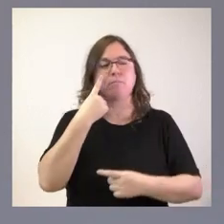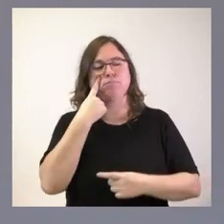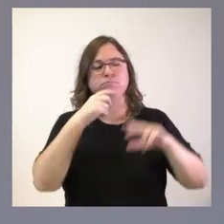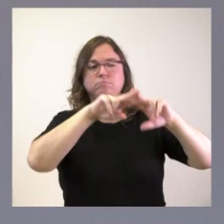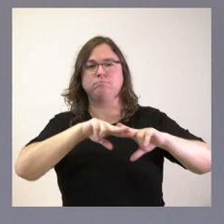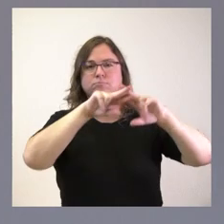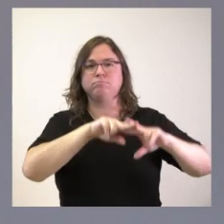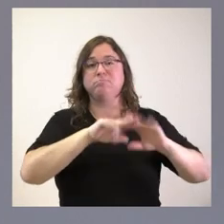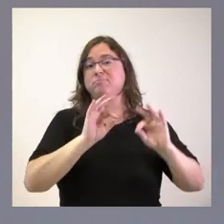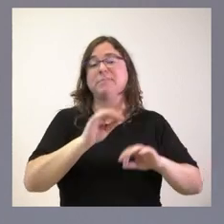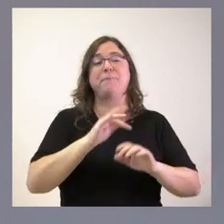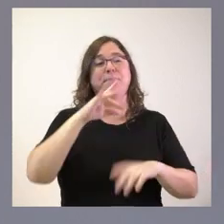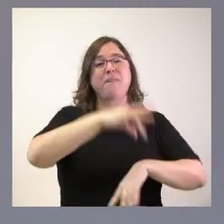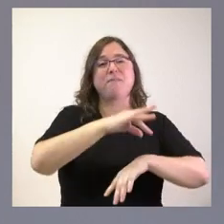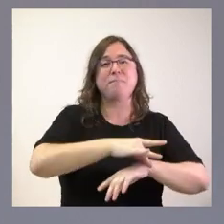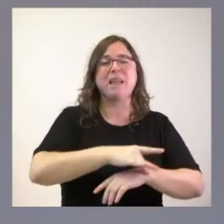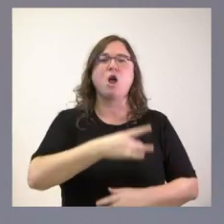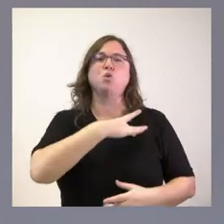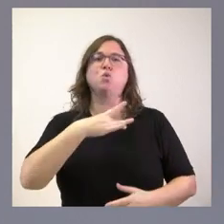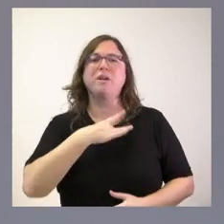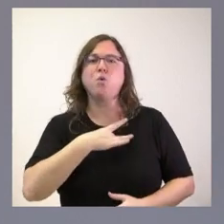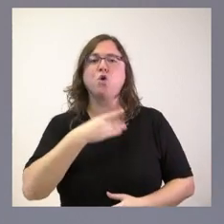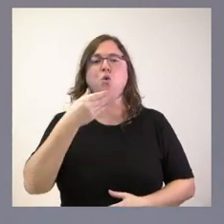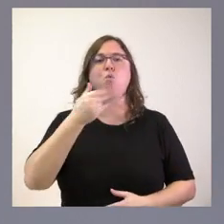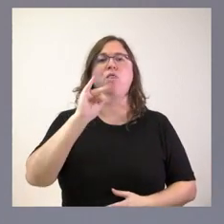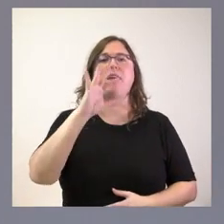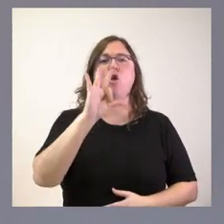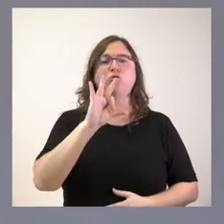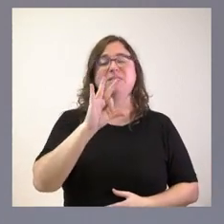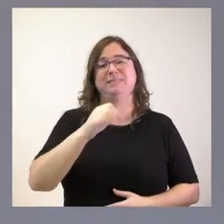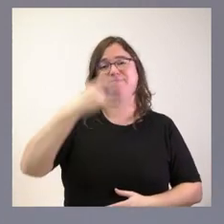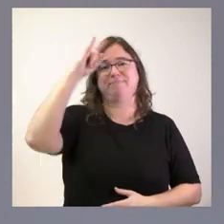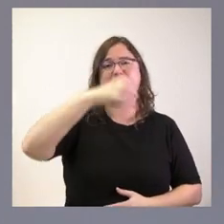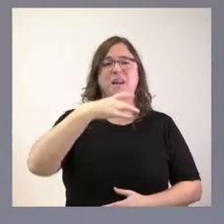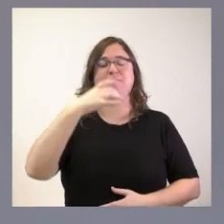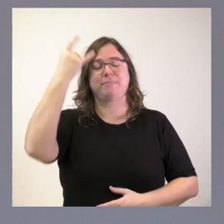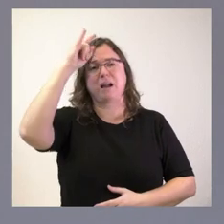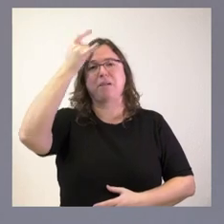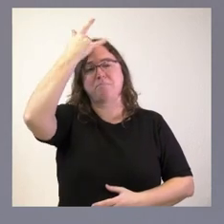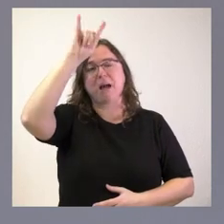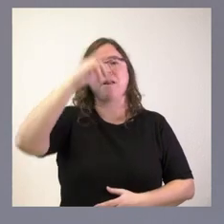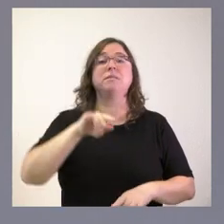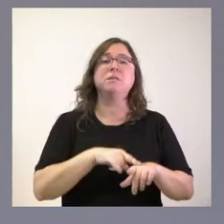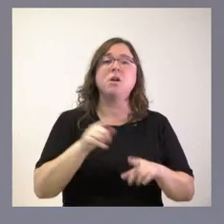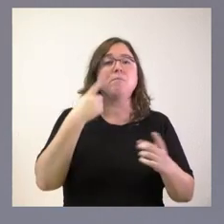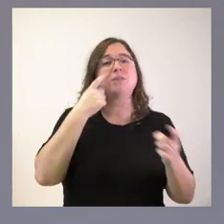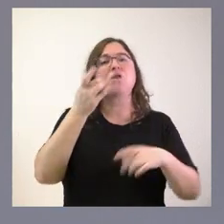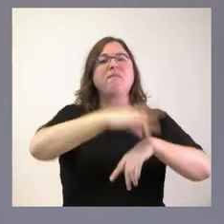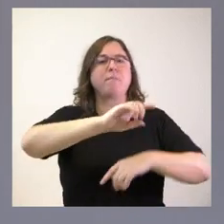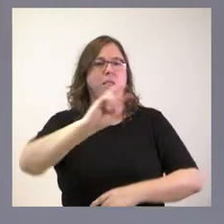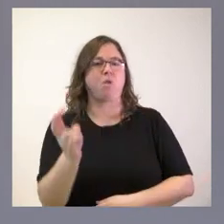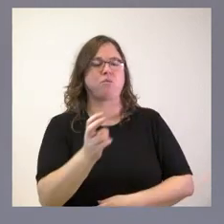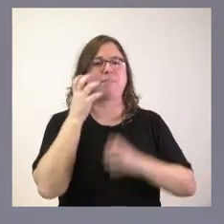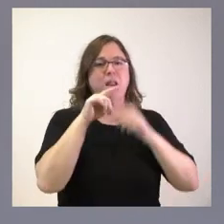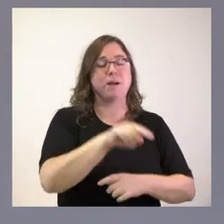Básicamente hablamos de saneamiento por tuberculosis, brucelosis, bovina y caprina, así como otros programas de vigilancia y control de enfermedades. Se